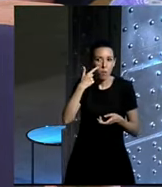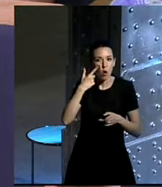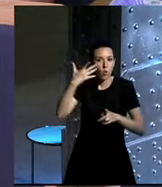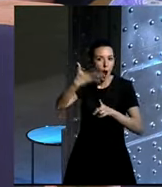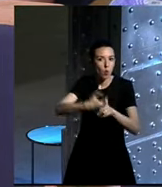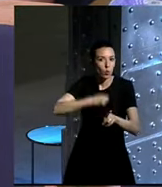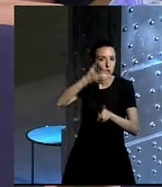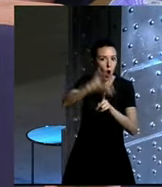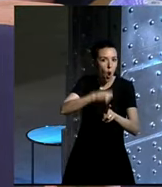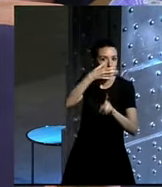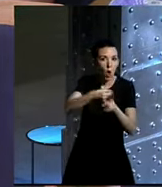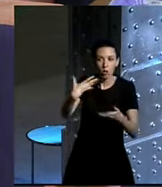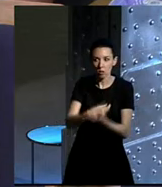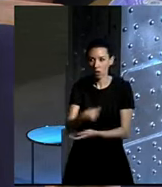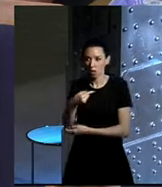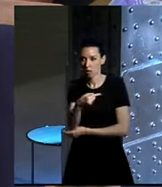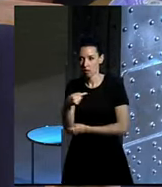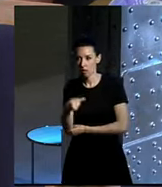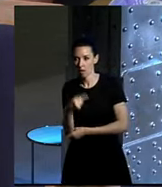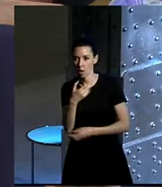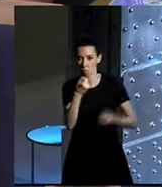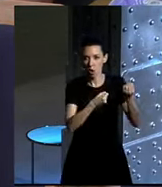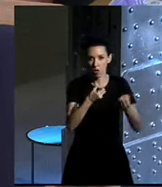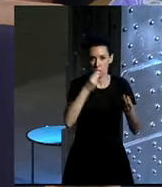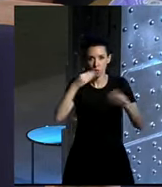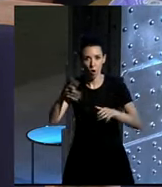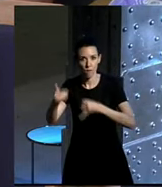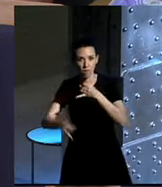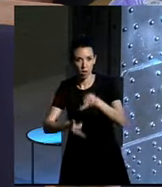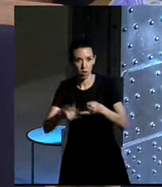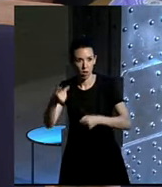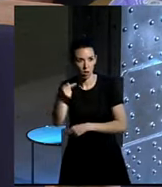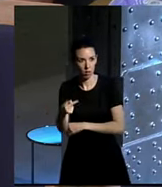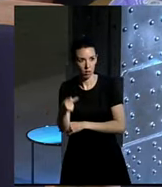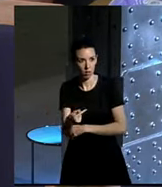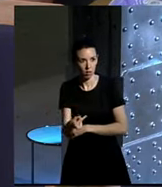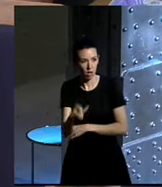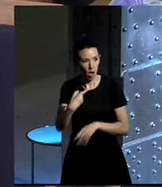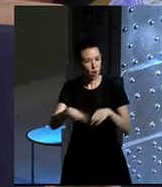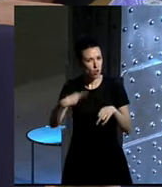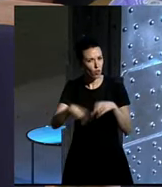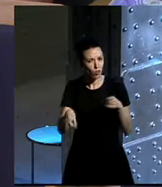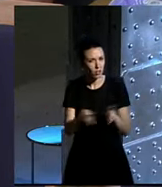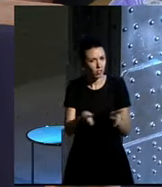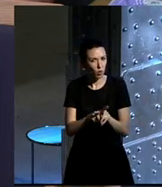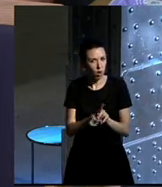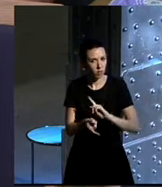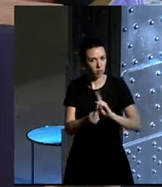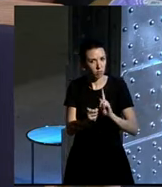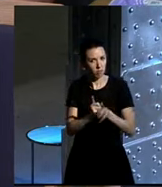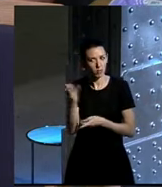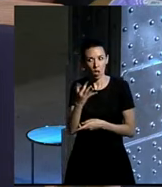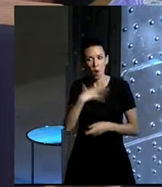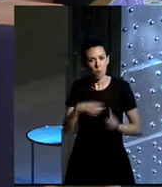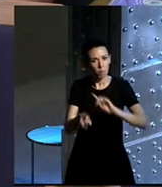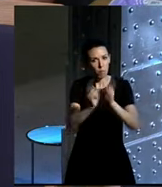con todos los inconvenientes que hay a la hora de cambiar del coche a la bici y también todas las cosas que hay que cambiar, ¿se va a empezar por